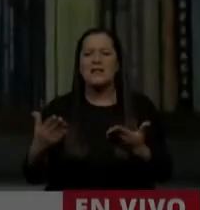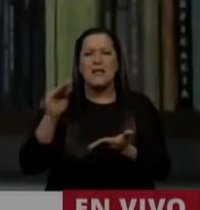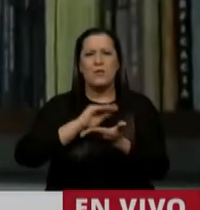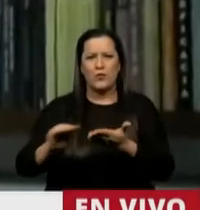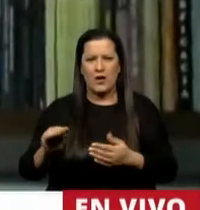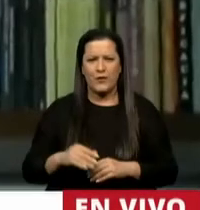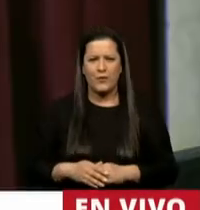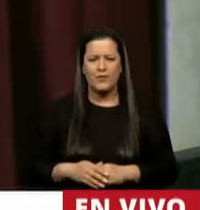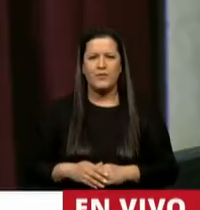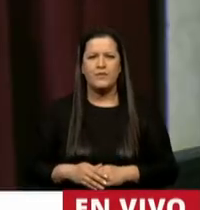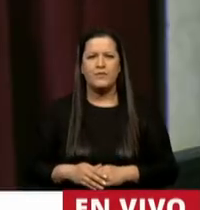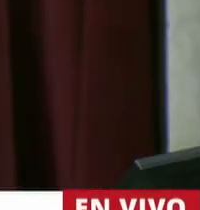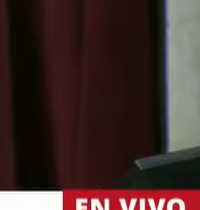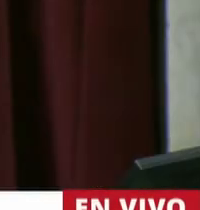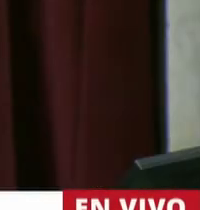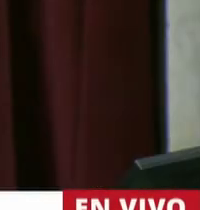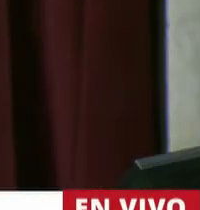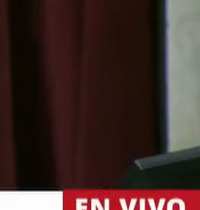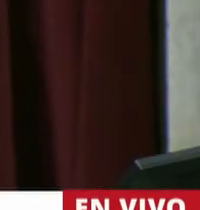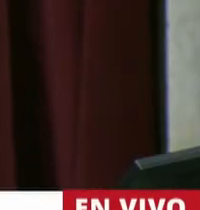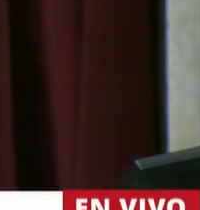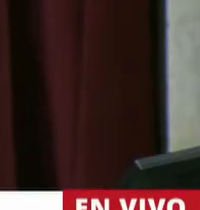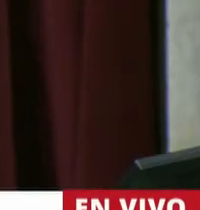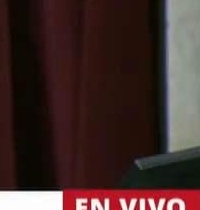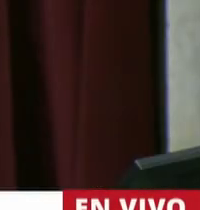...en el uso de la palabra el diputado Luis Mario Pastori.